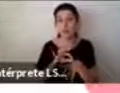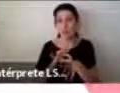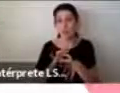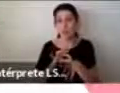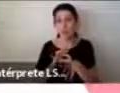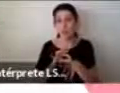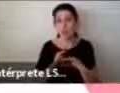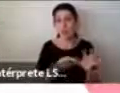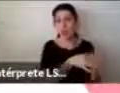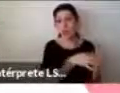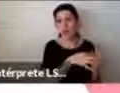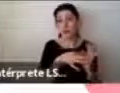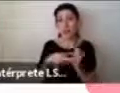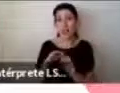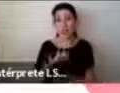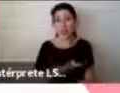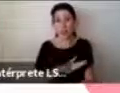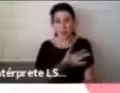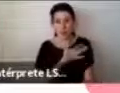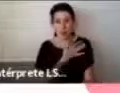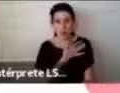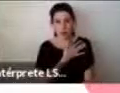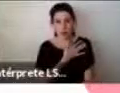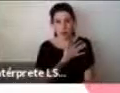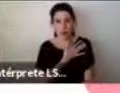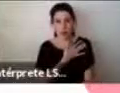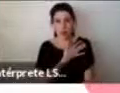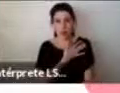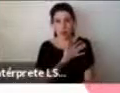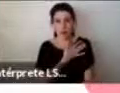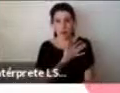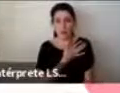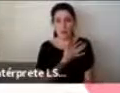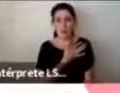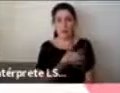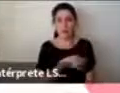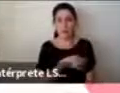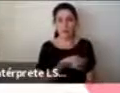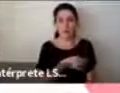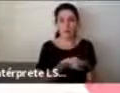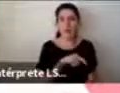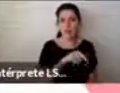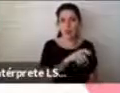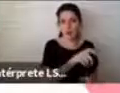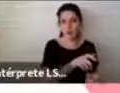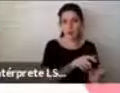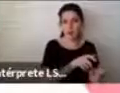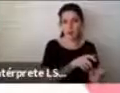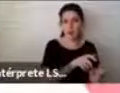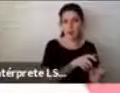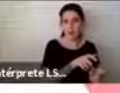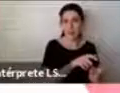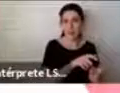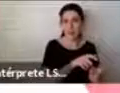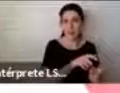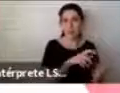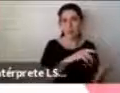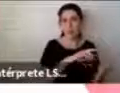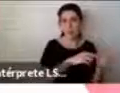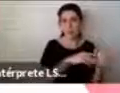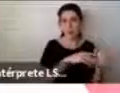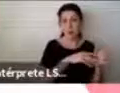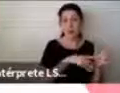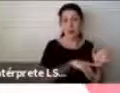aspectos emocionales con mayor probabilidad que las personas que no tienen trastornos de neuro desarrollo incluso